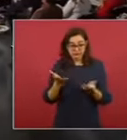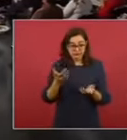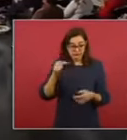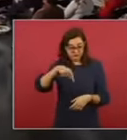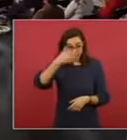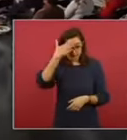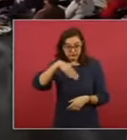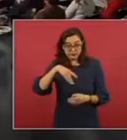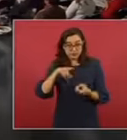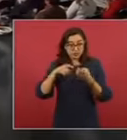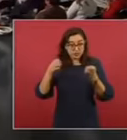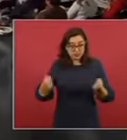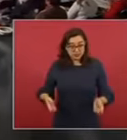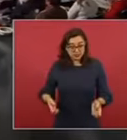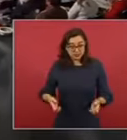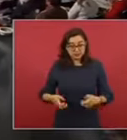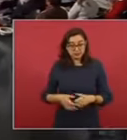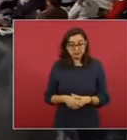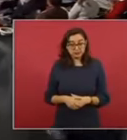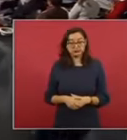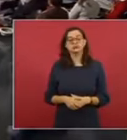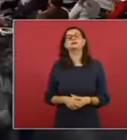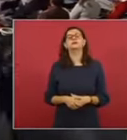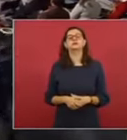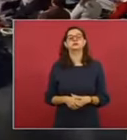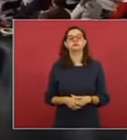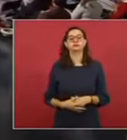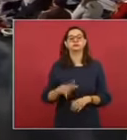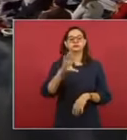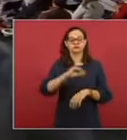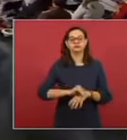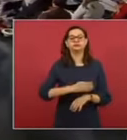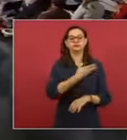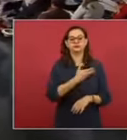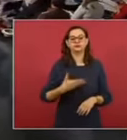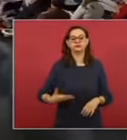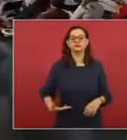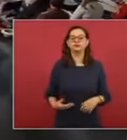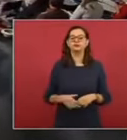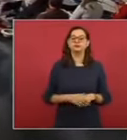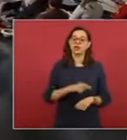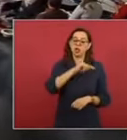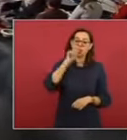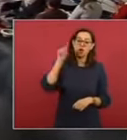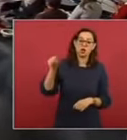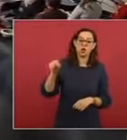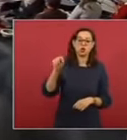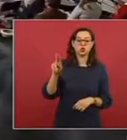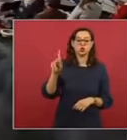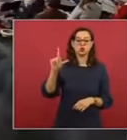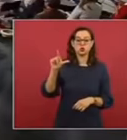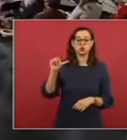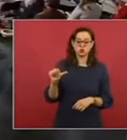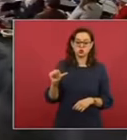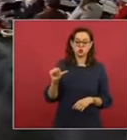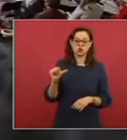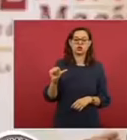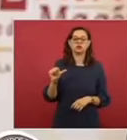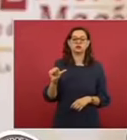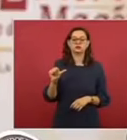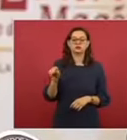Sí, con su permiso, presidente. En el caso de Tula, del evento donde fueron